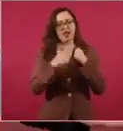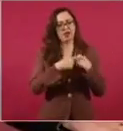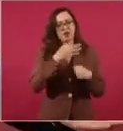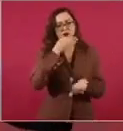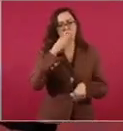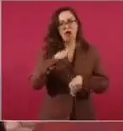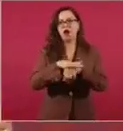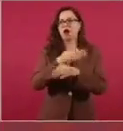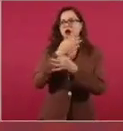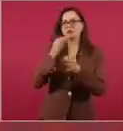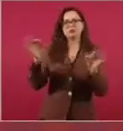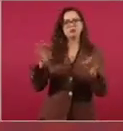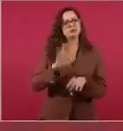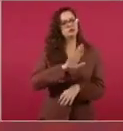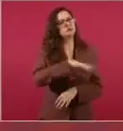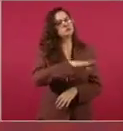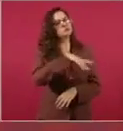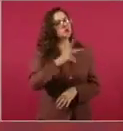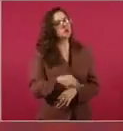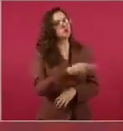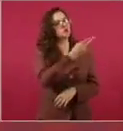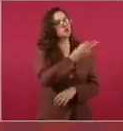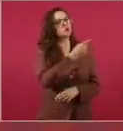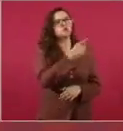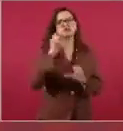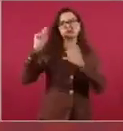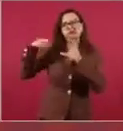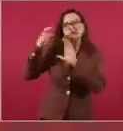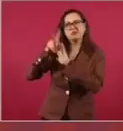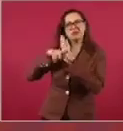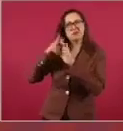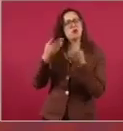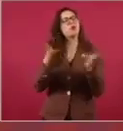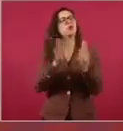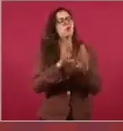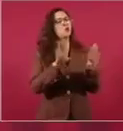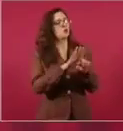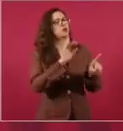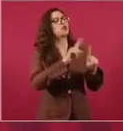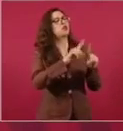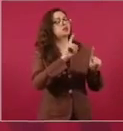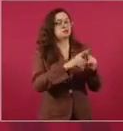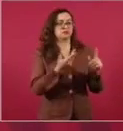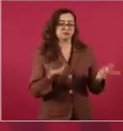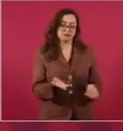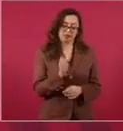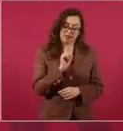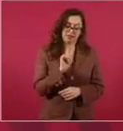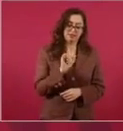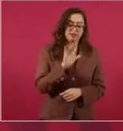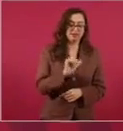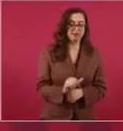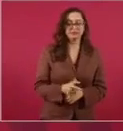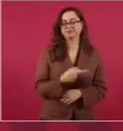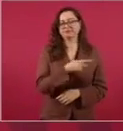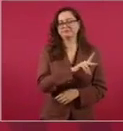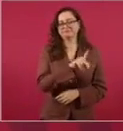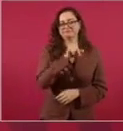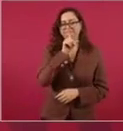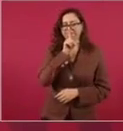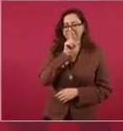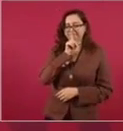ética que diera a conocer su fuente. No lo va a hacer,